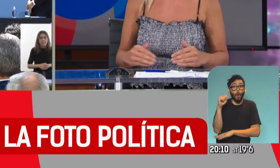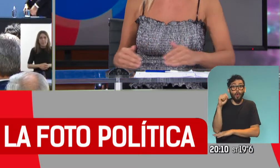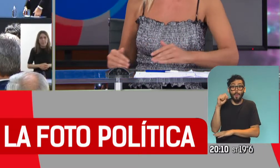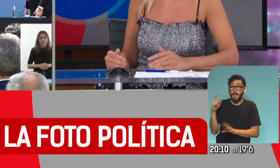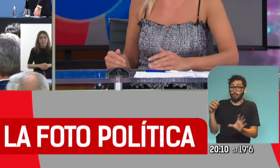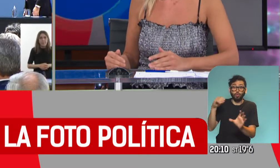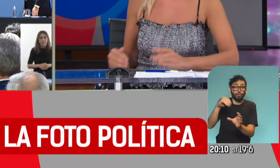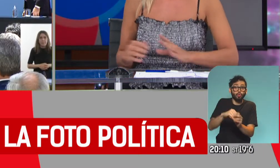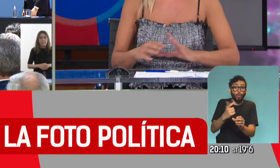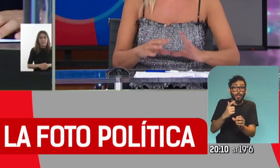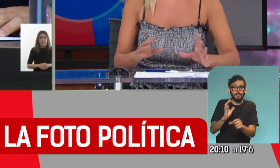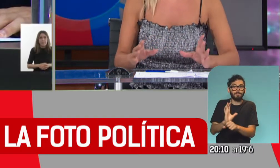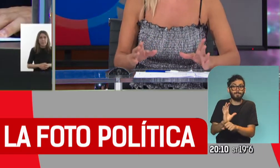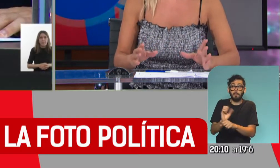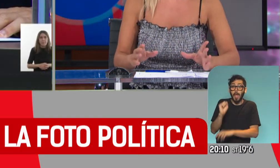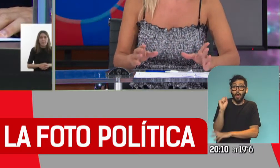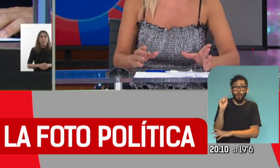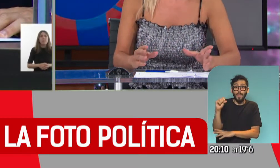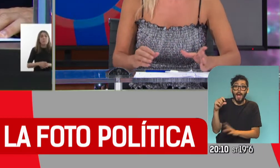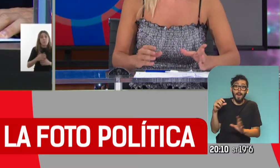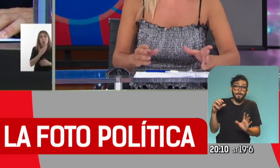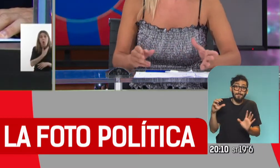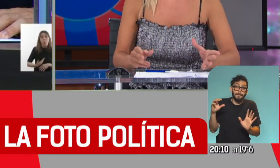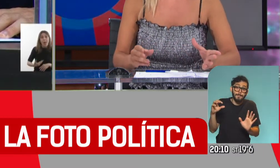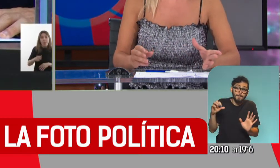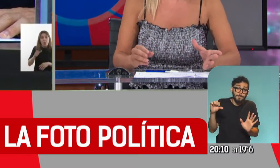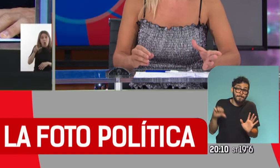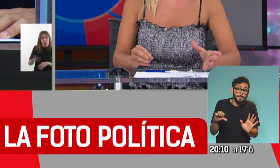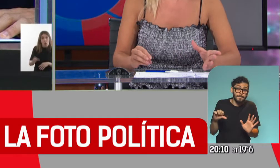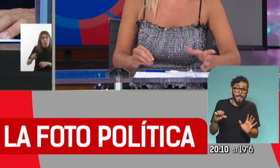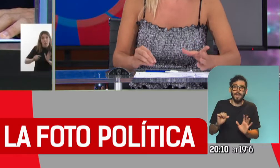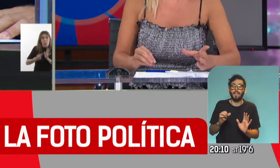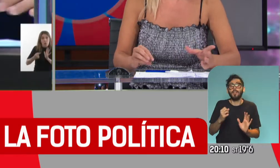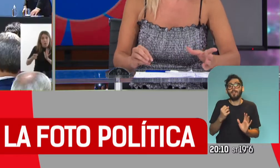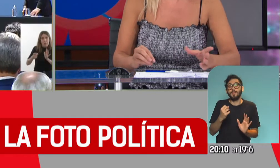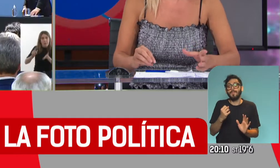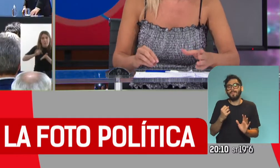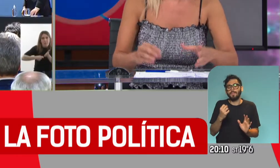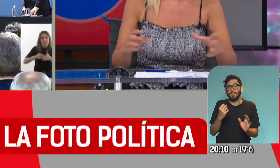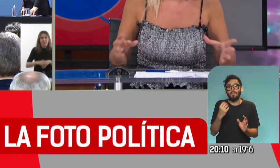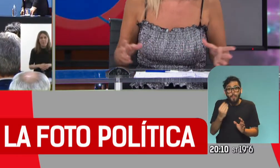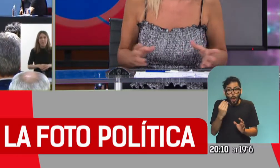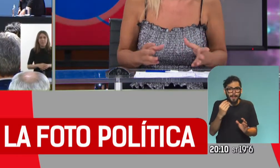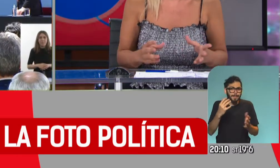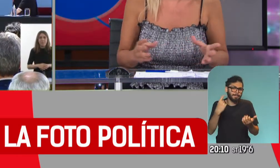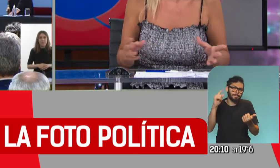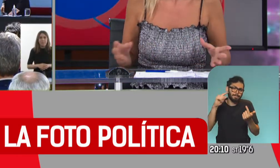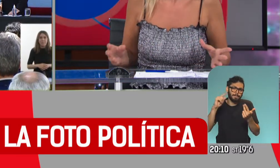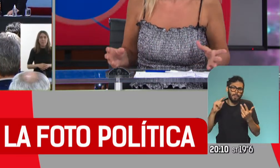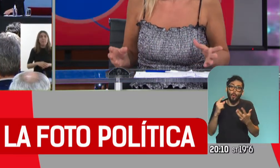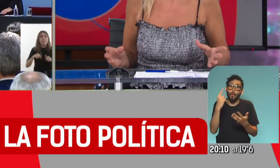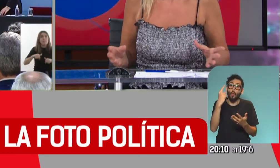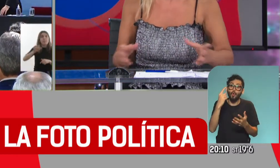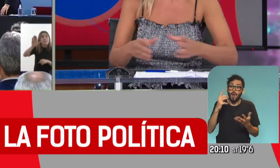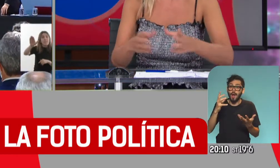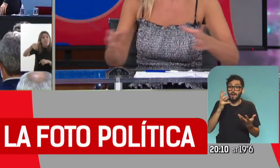suscribir a este Pacto Fiscal. Entonces, hay varias lecturas. Pero una de ellas es, si querés, el elefante en